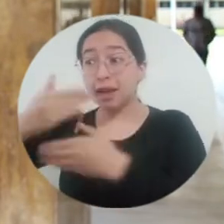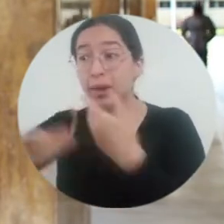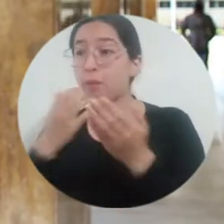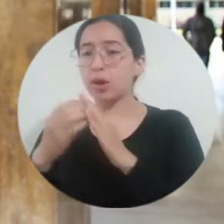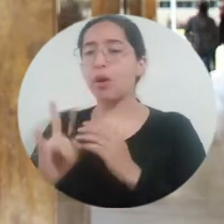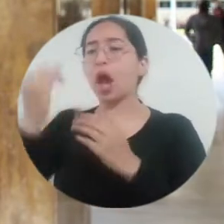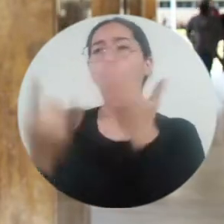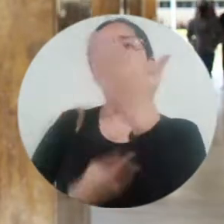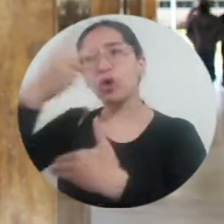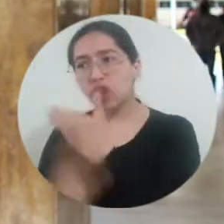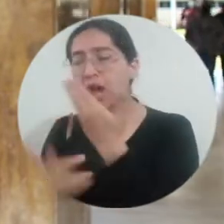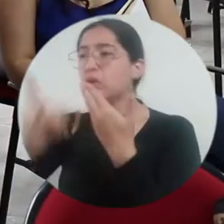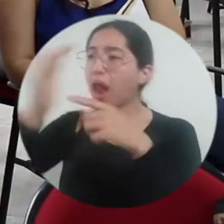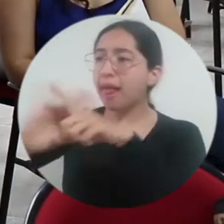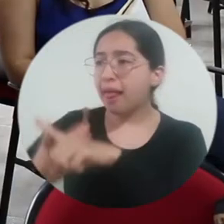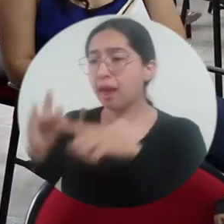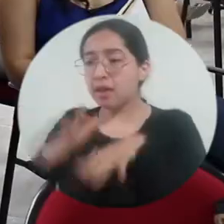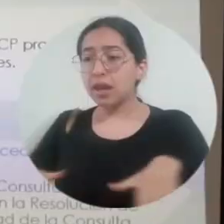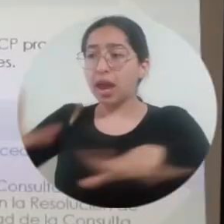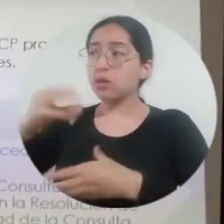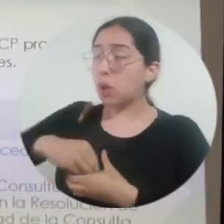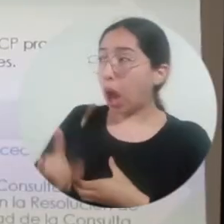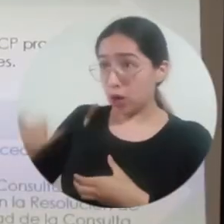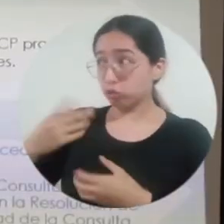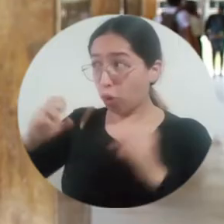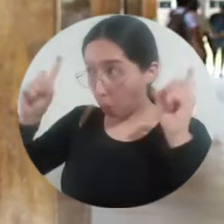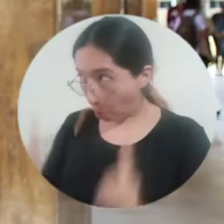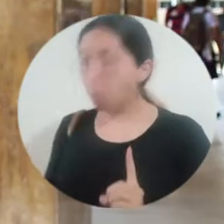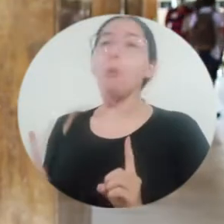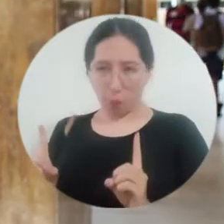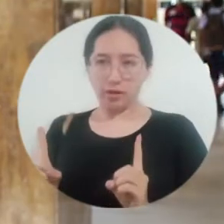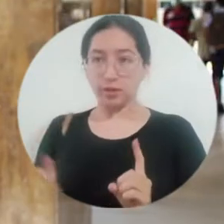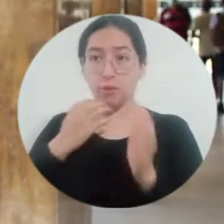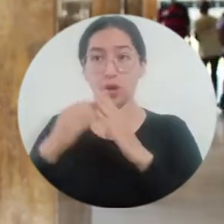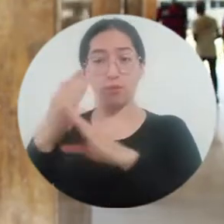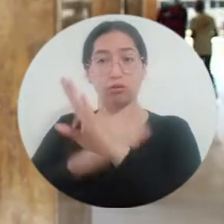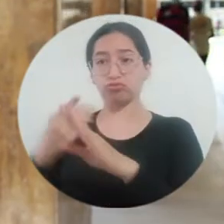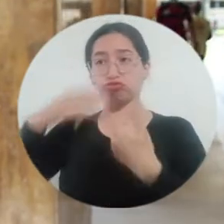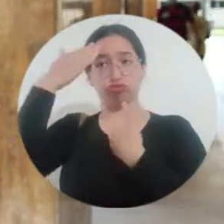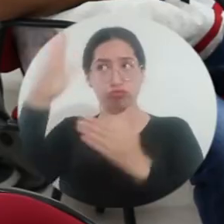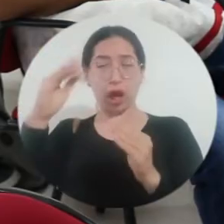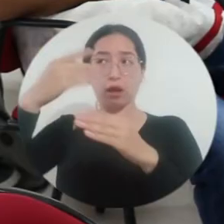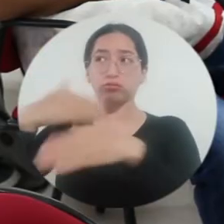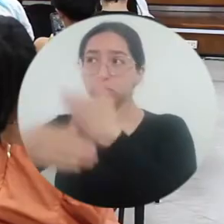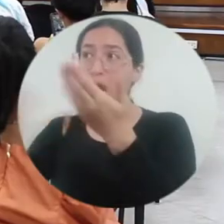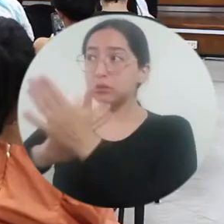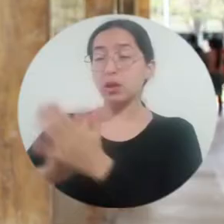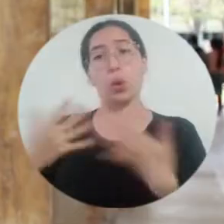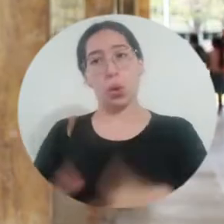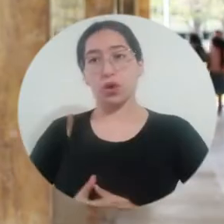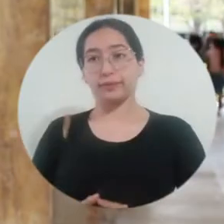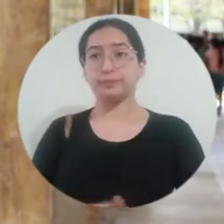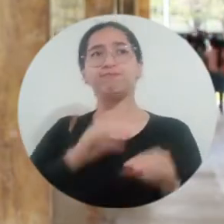fundamental por el cual podemos tomar decisiones frente a los proyectos que se van a ejecutar dentro de nuestro territorio. En mi caso no